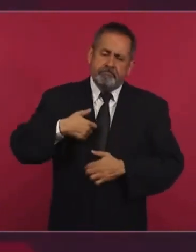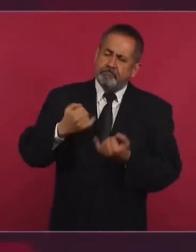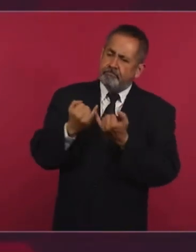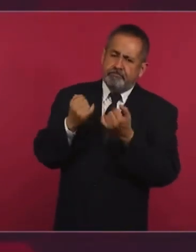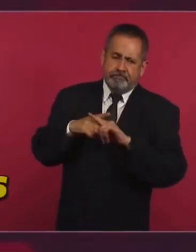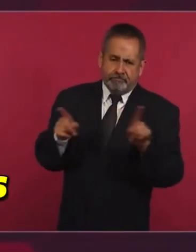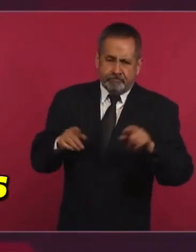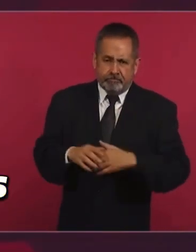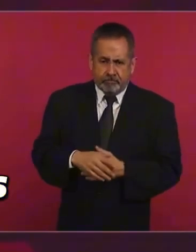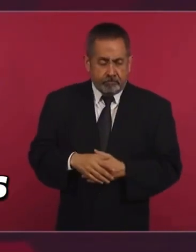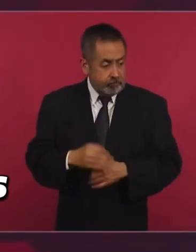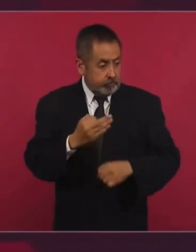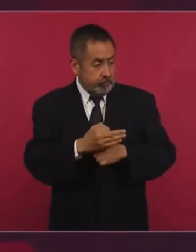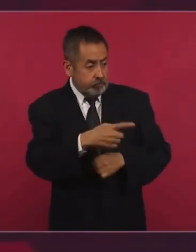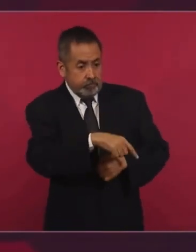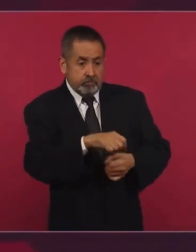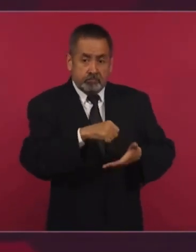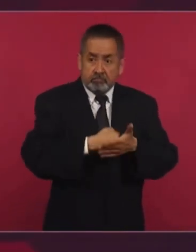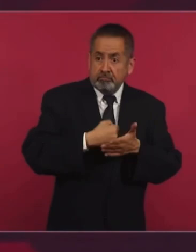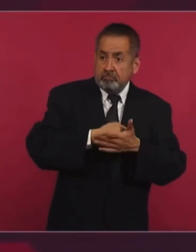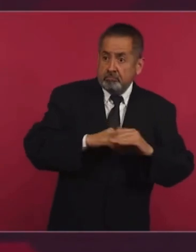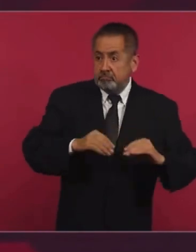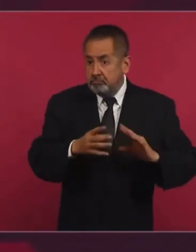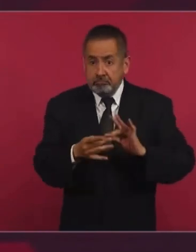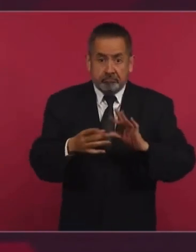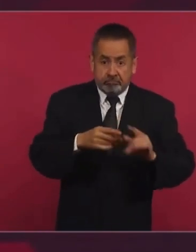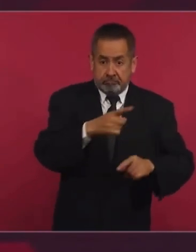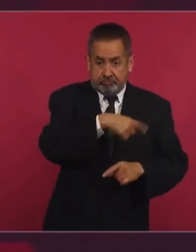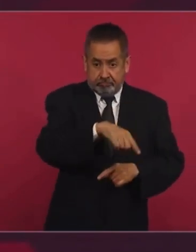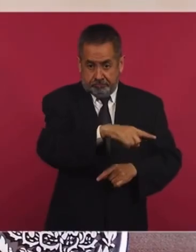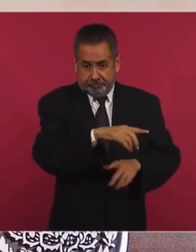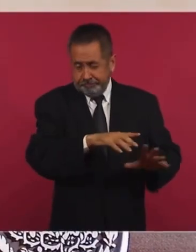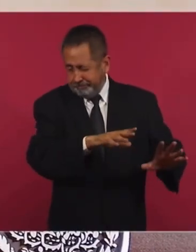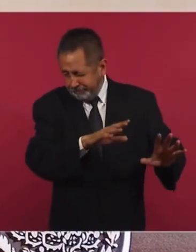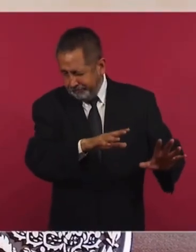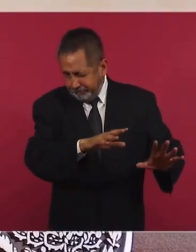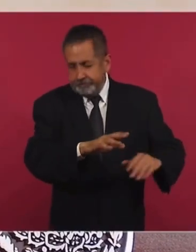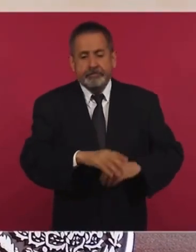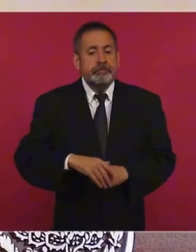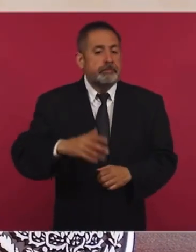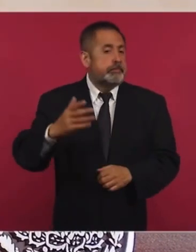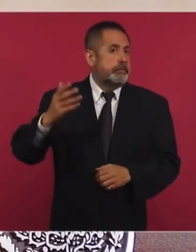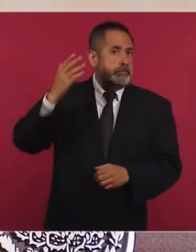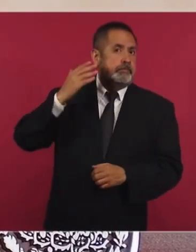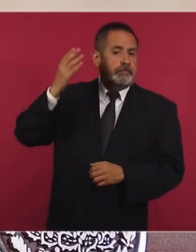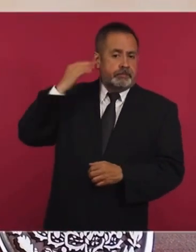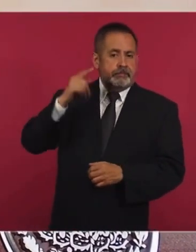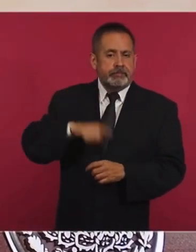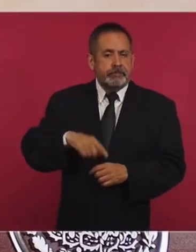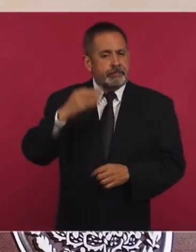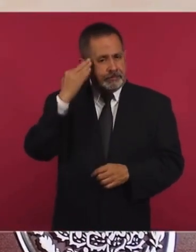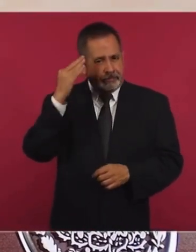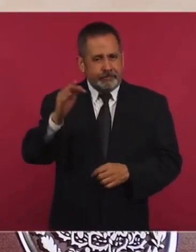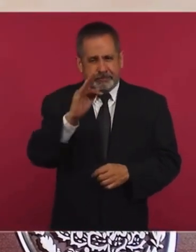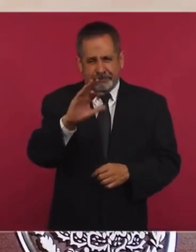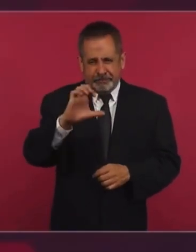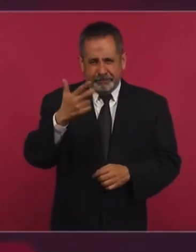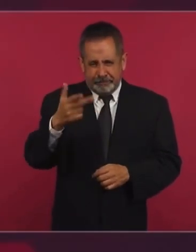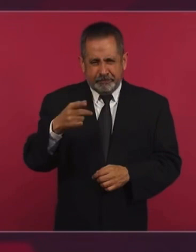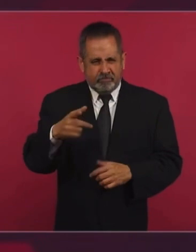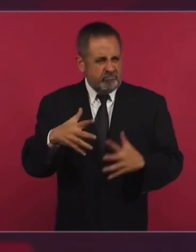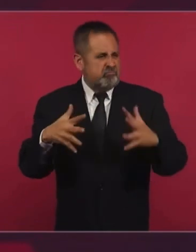Estos que están muy activos ahora, cuando Calderón declaró la guerra,